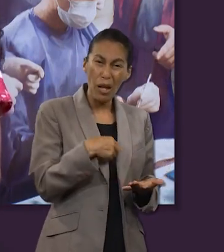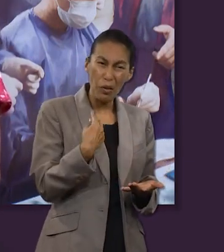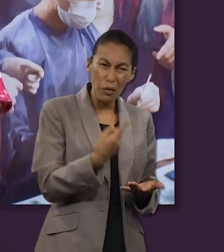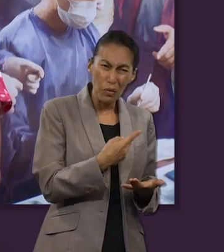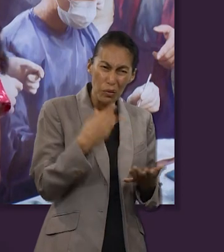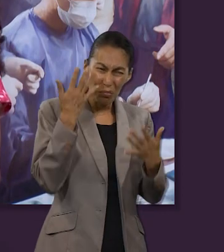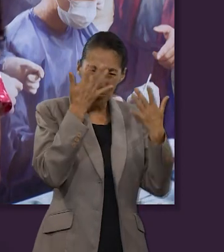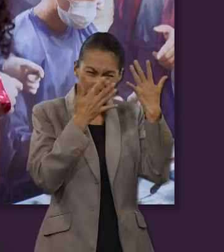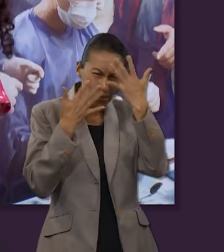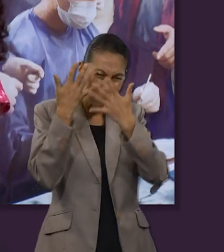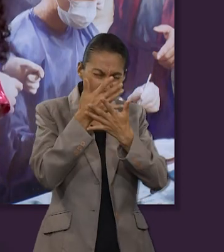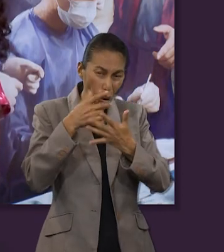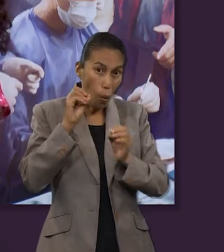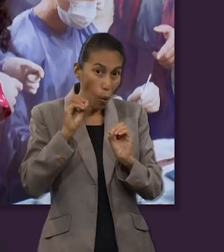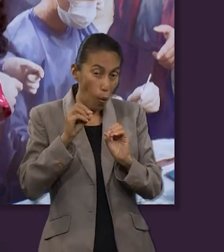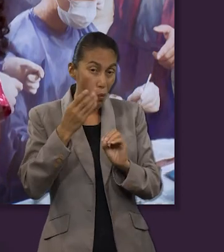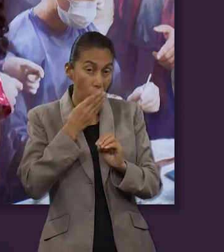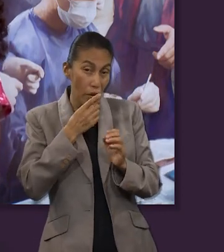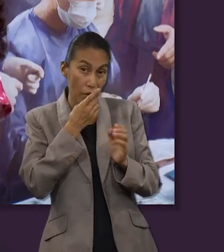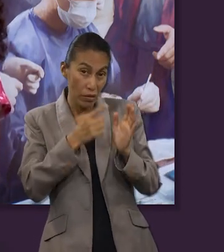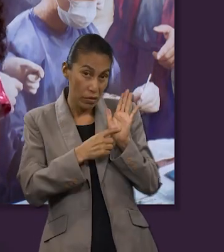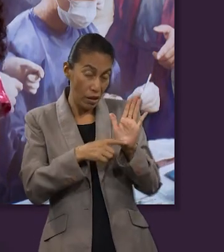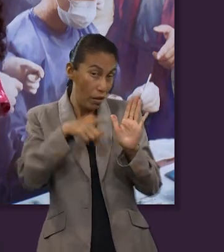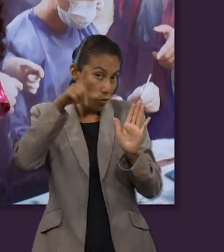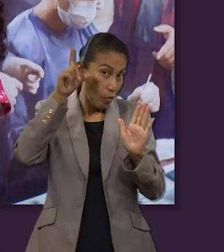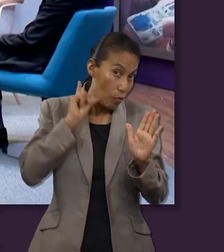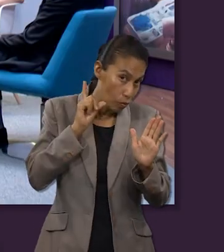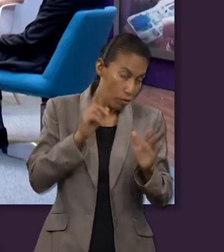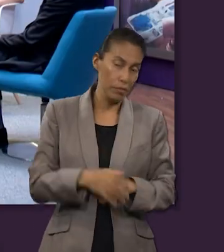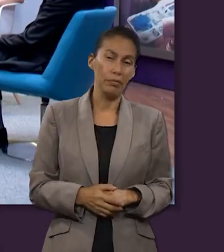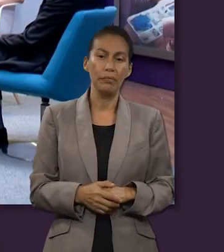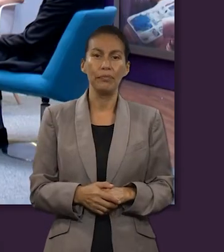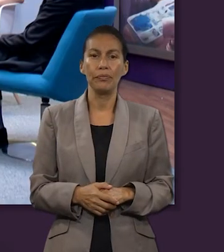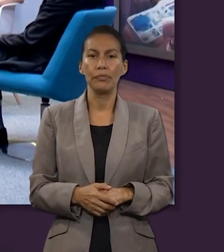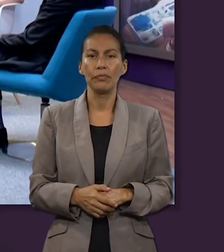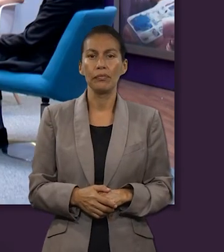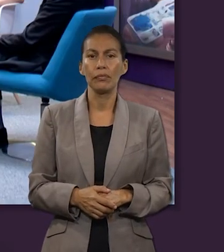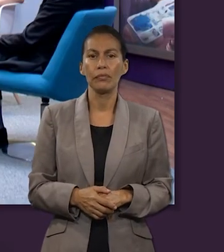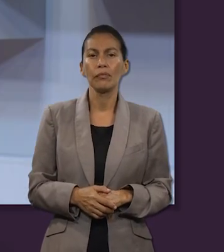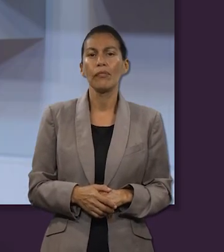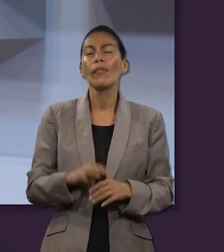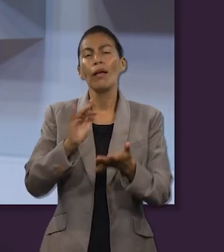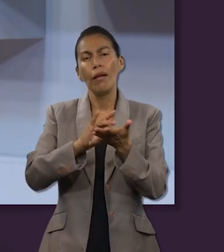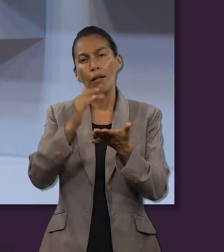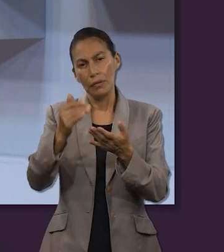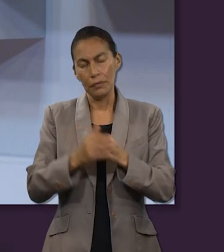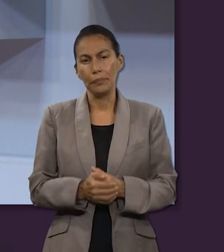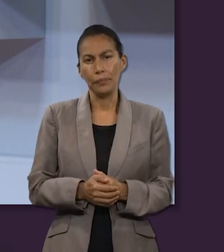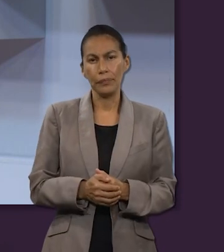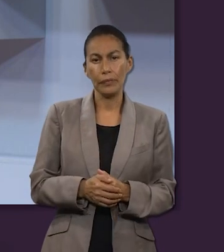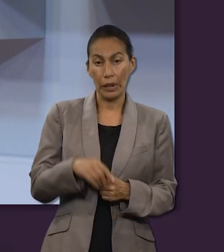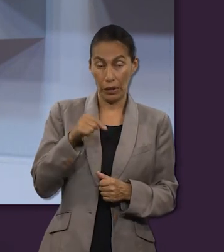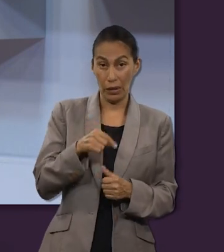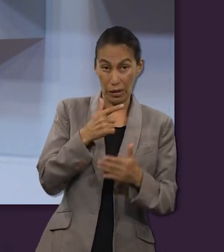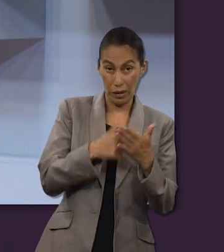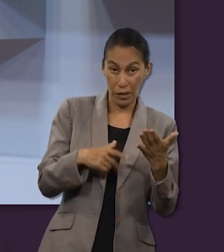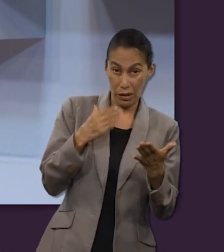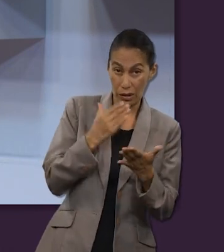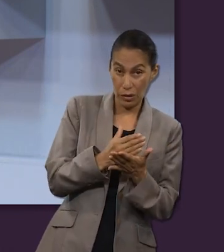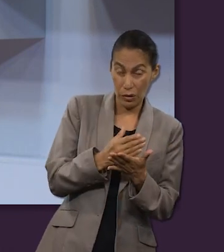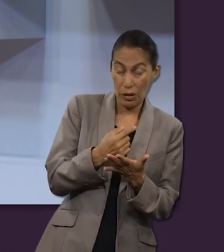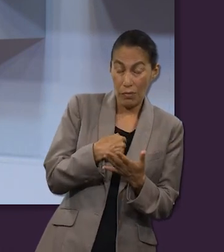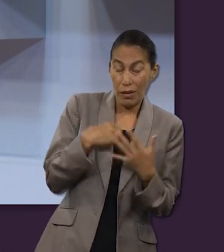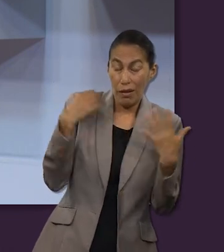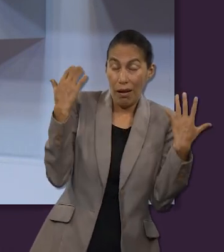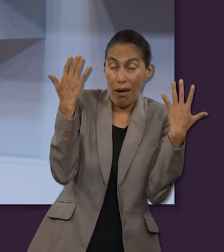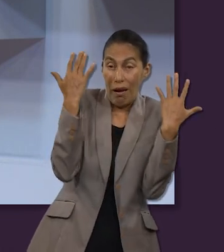la Biblia hasta como para locura de algunos muchas gracias como es una lección que a mí me impacta en